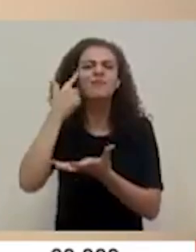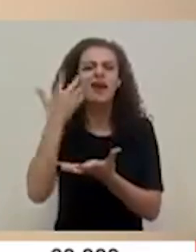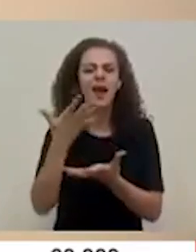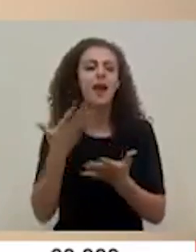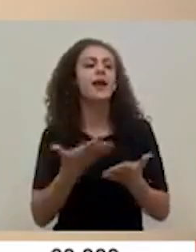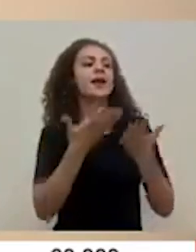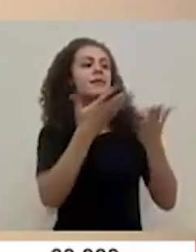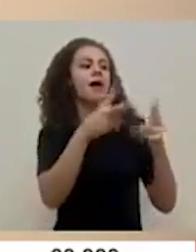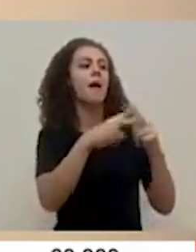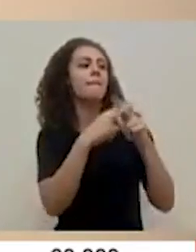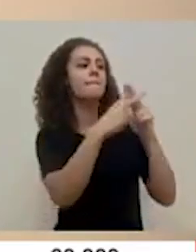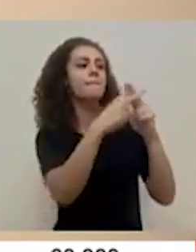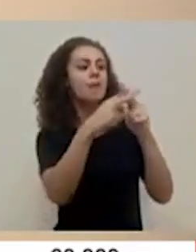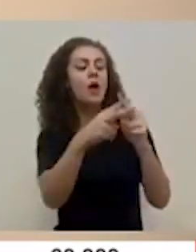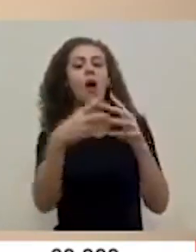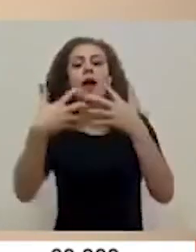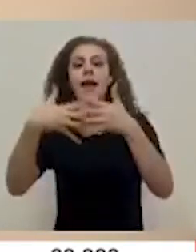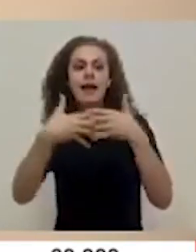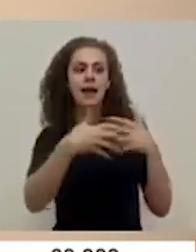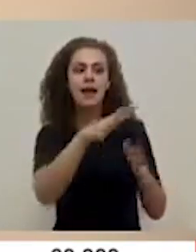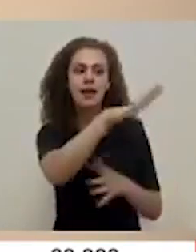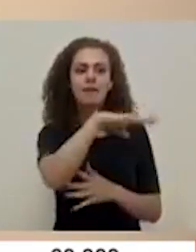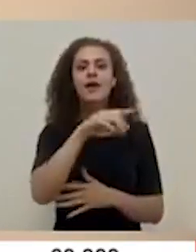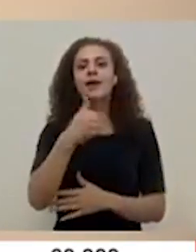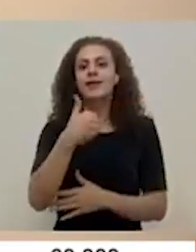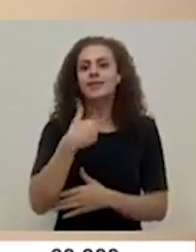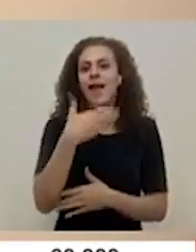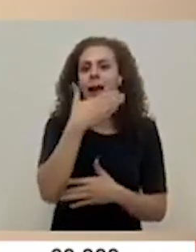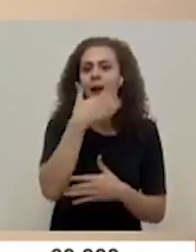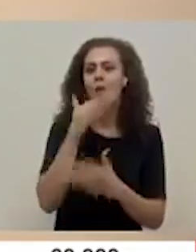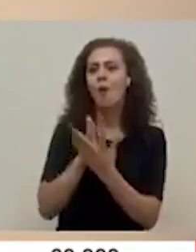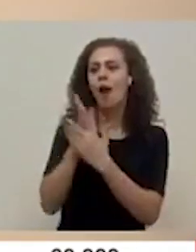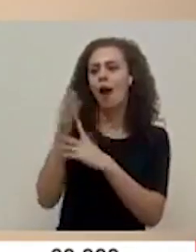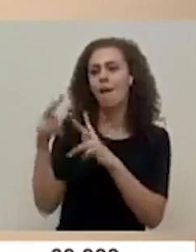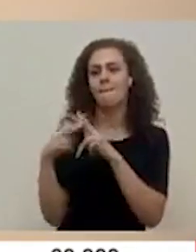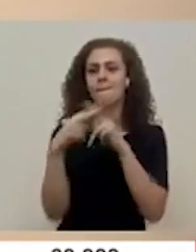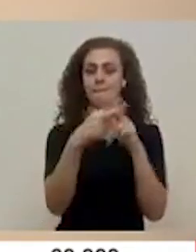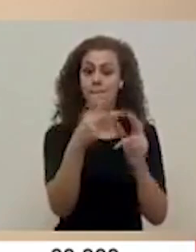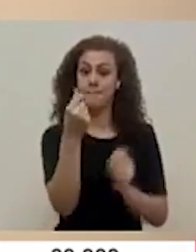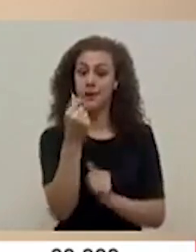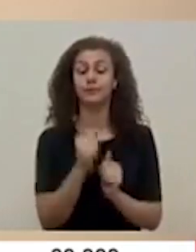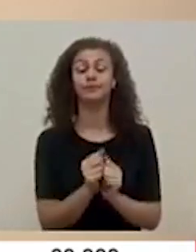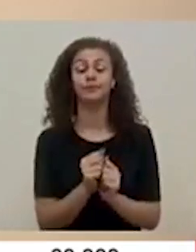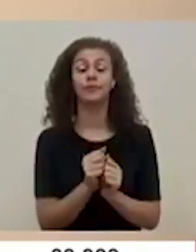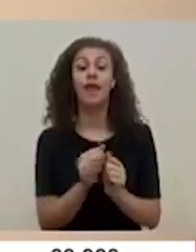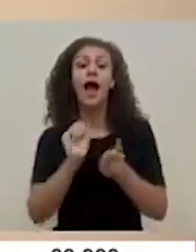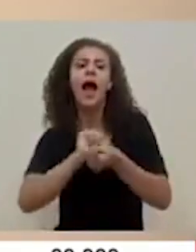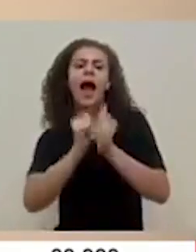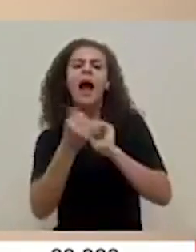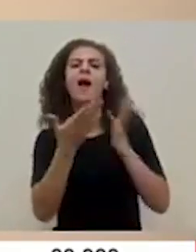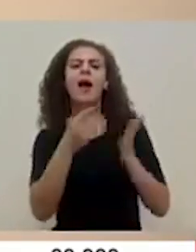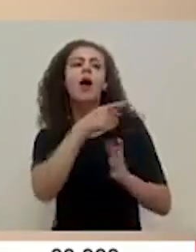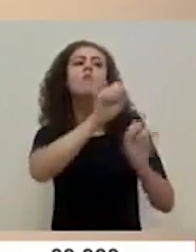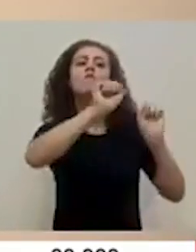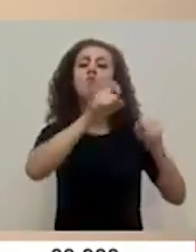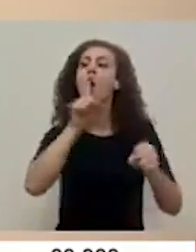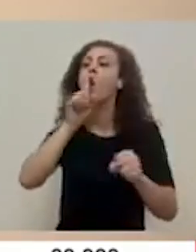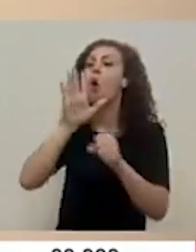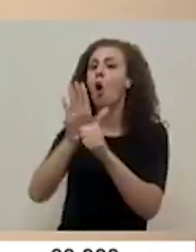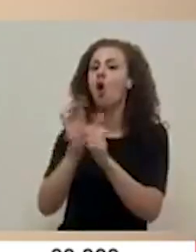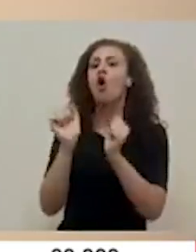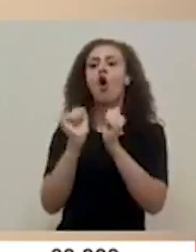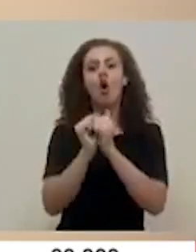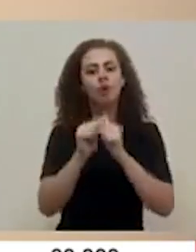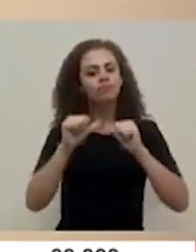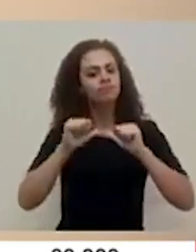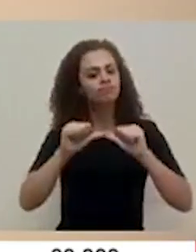avales a las empresas y que tengan entonces mejor acceso al crédito a cambio de que puedan comprometerse con